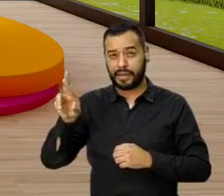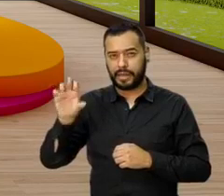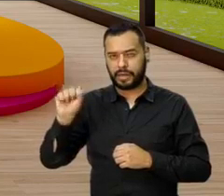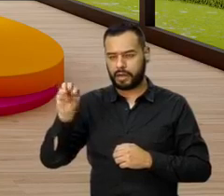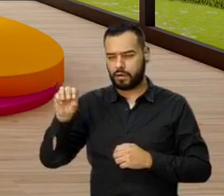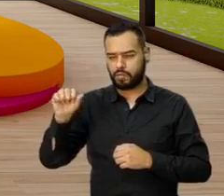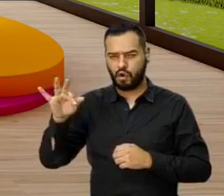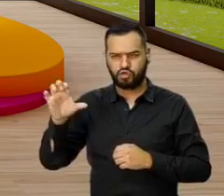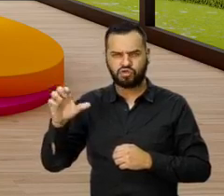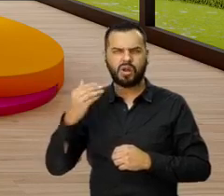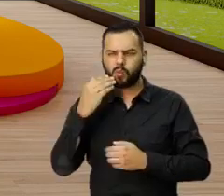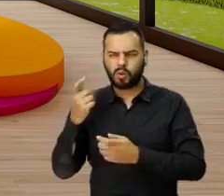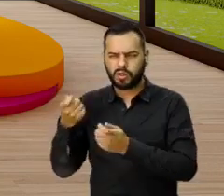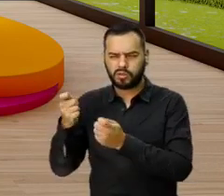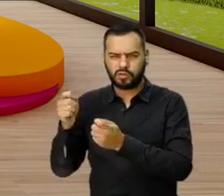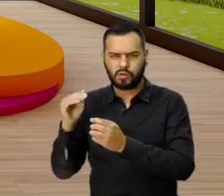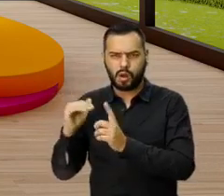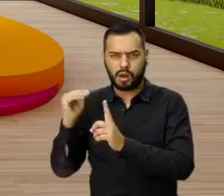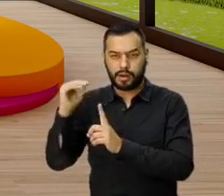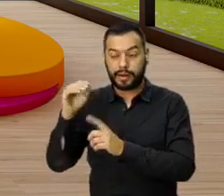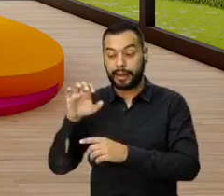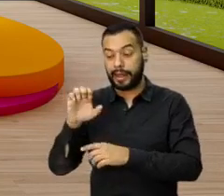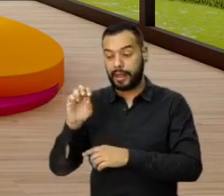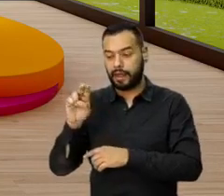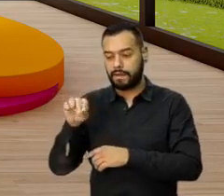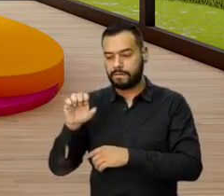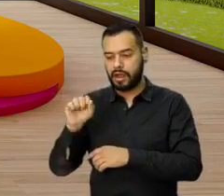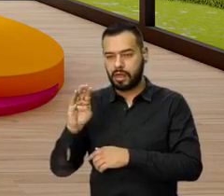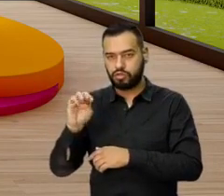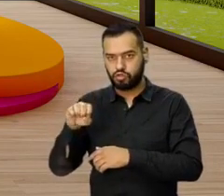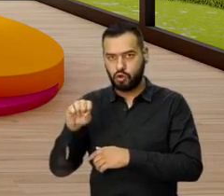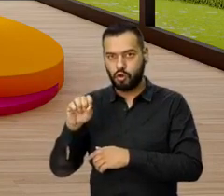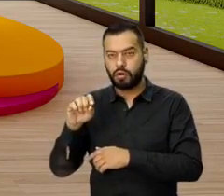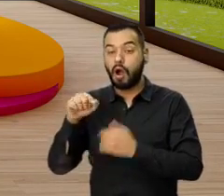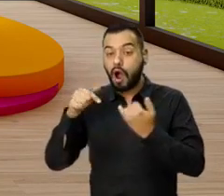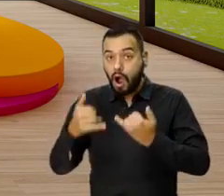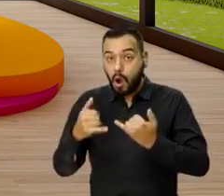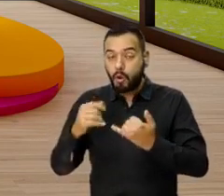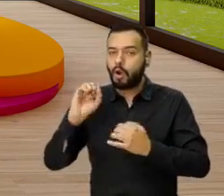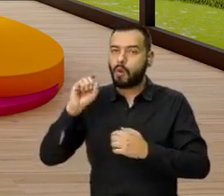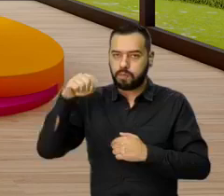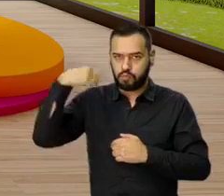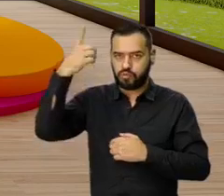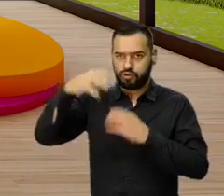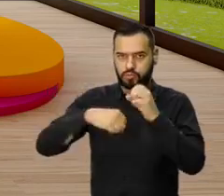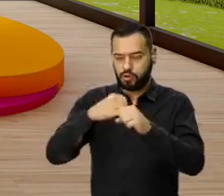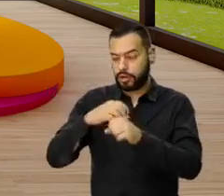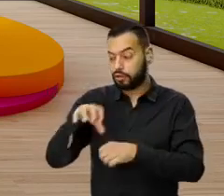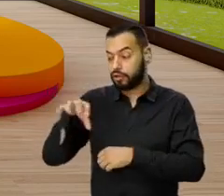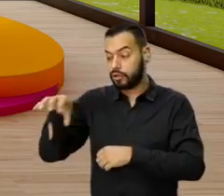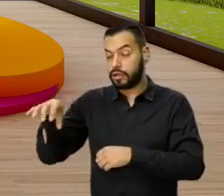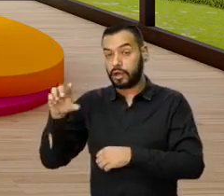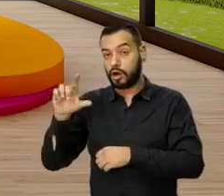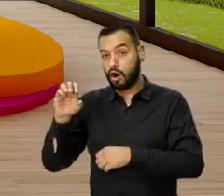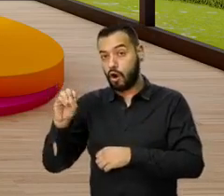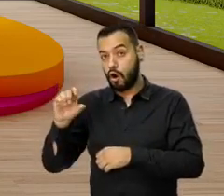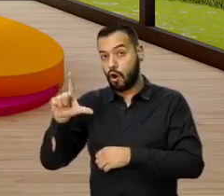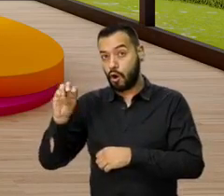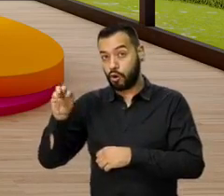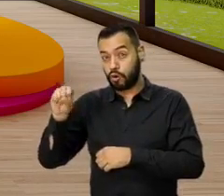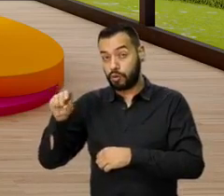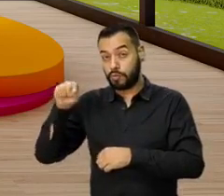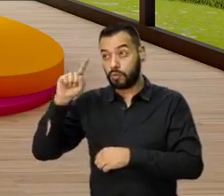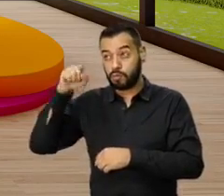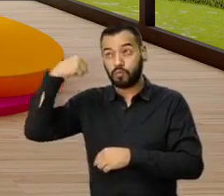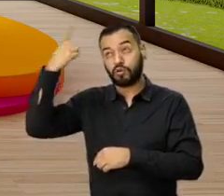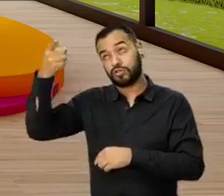Depende, tenemos en Évano para entrega inmediata o para el otro año. Tenemos en Olmo para entrega del otro año aproximadamente